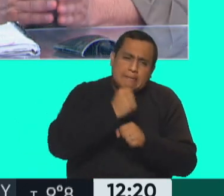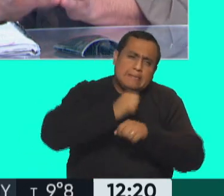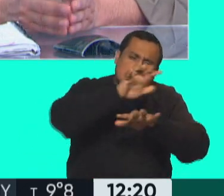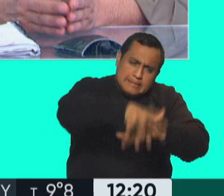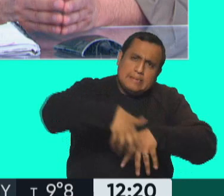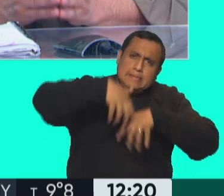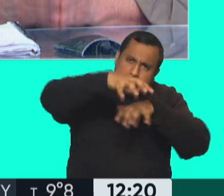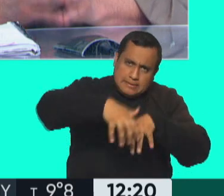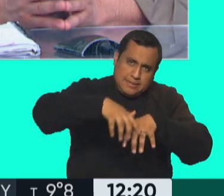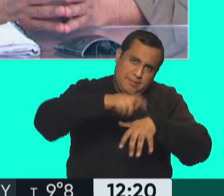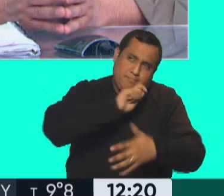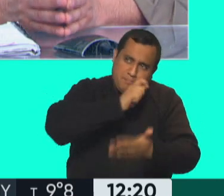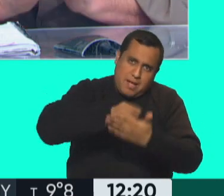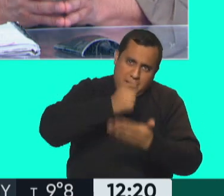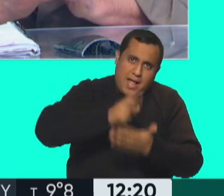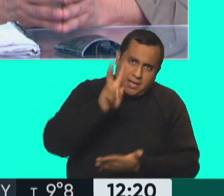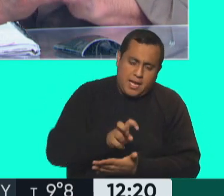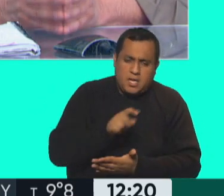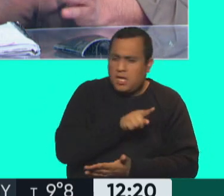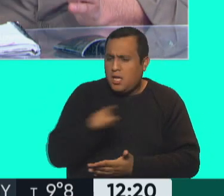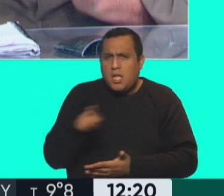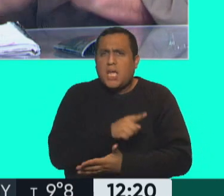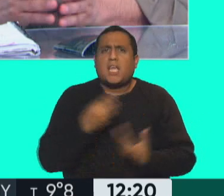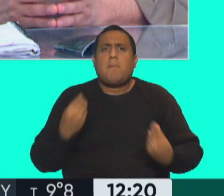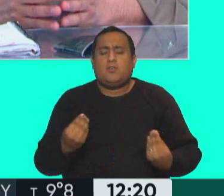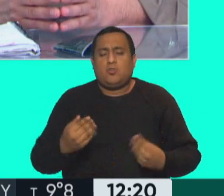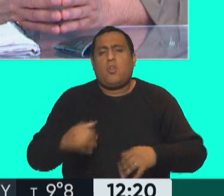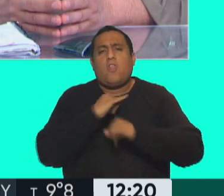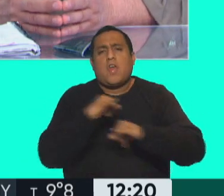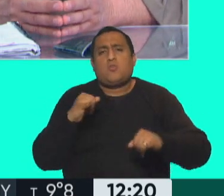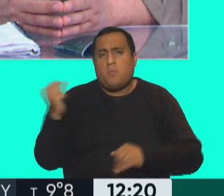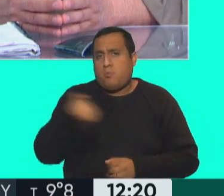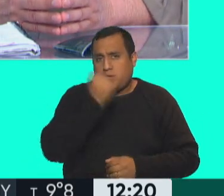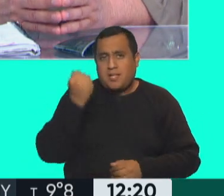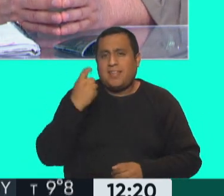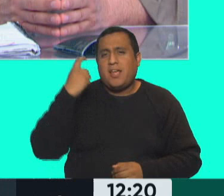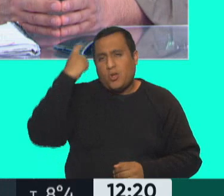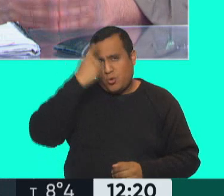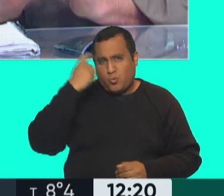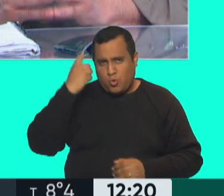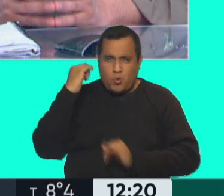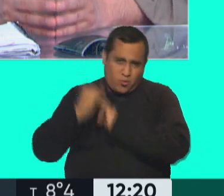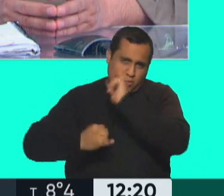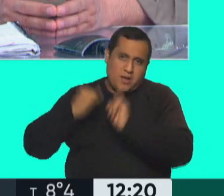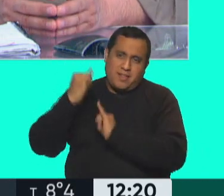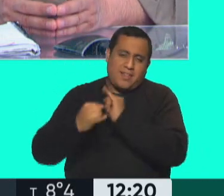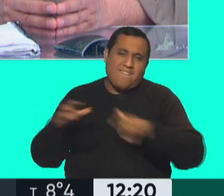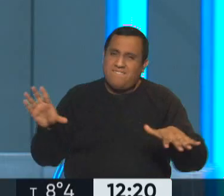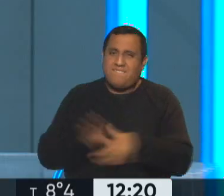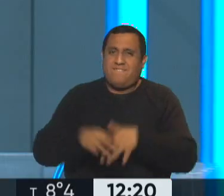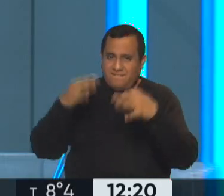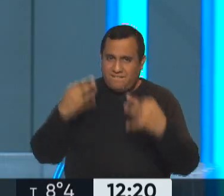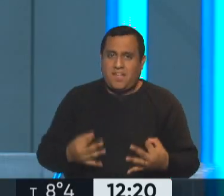que alquila eso. Bueno, ¿ahí qué pasó? Hay un dato muy importante que el Rulo tal vez lo pueda analizar con más certeza.